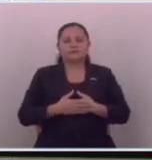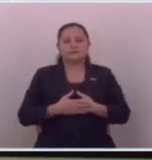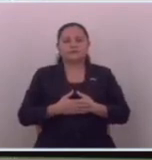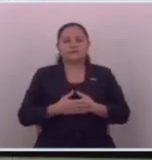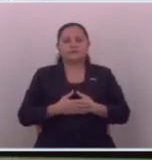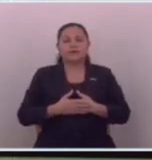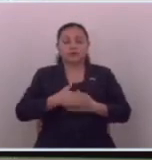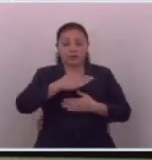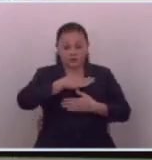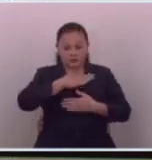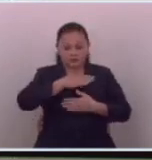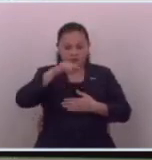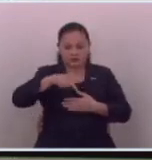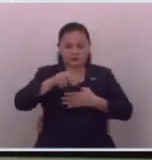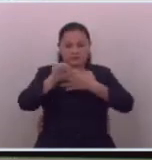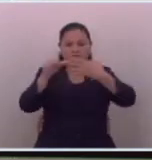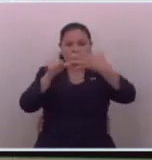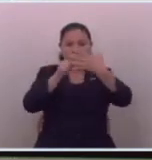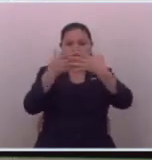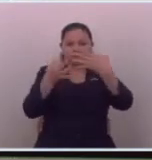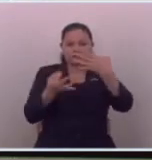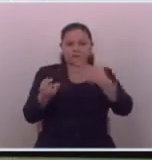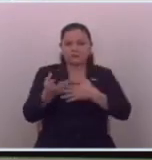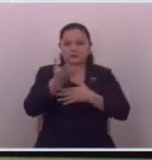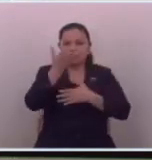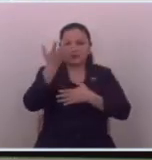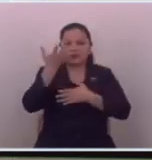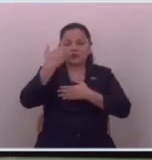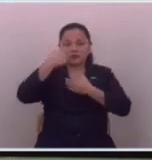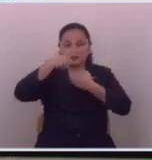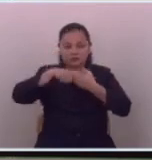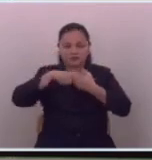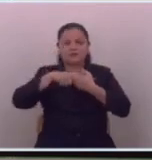y nosotros en esta nueva asamblea legislativa somos parte